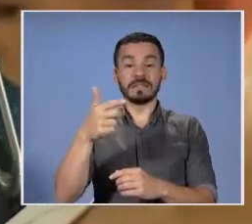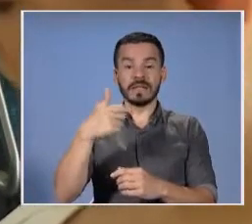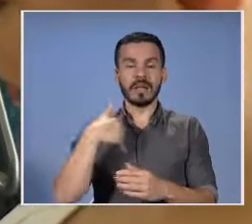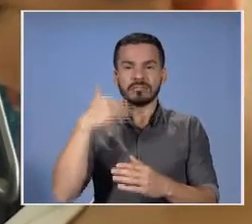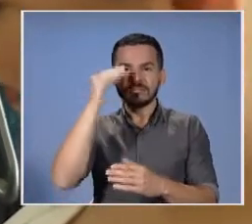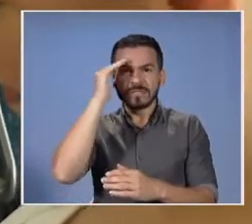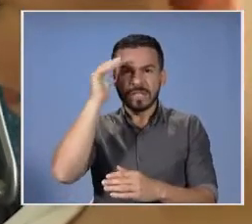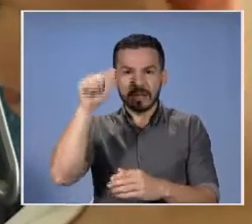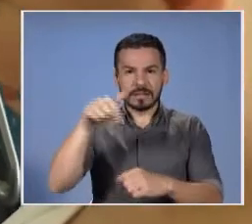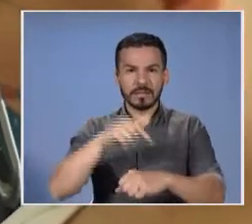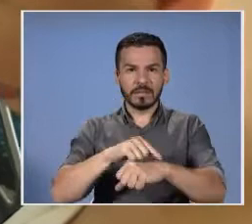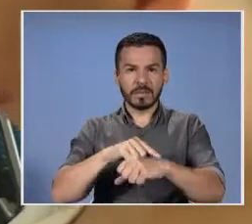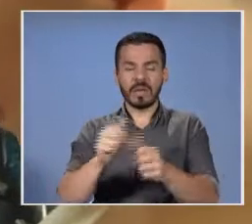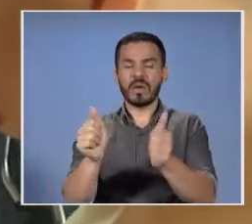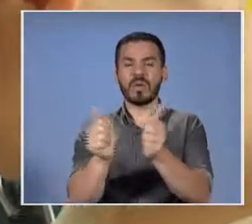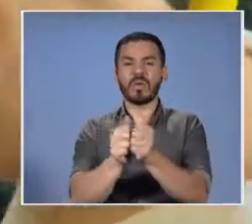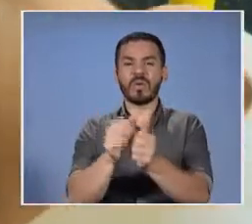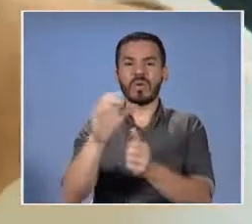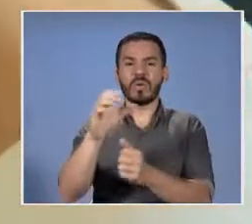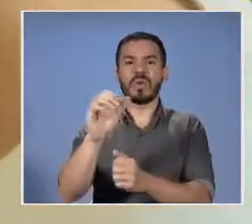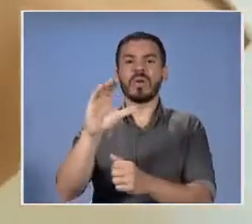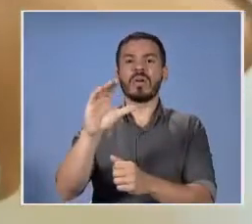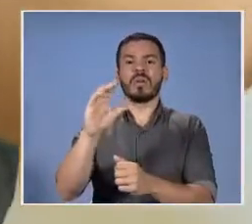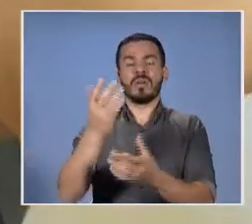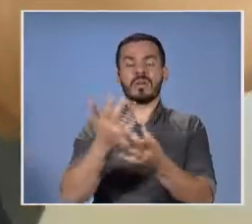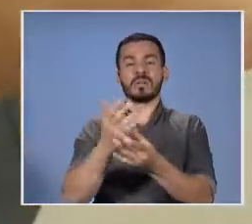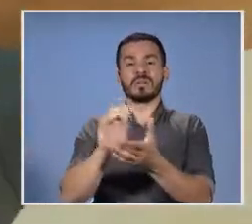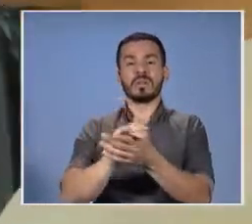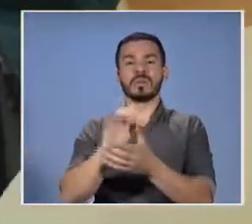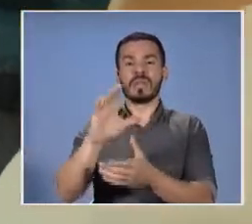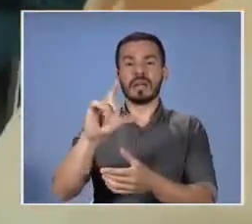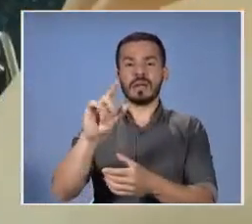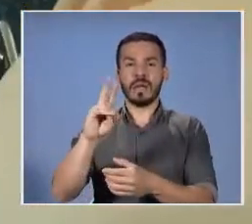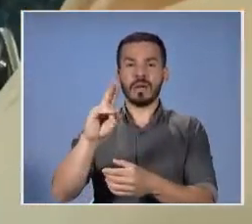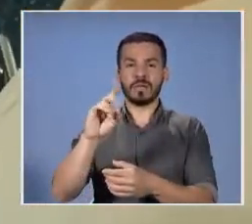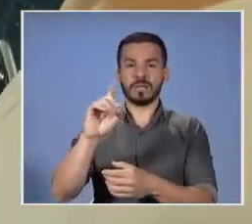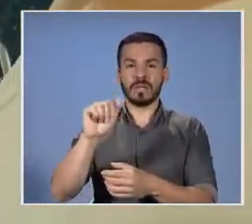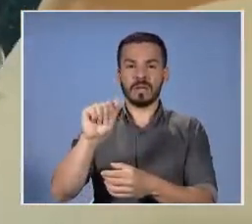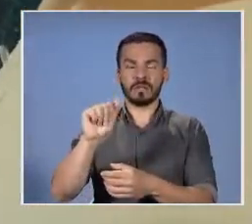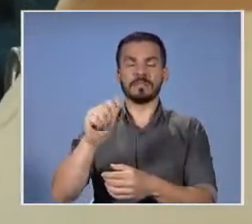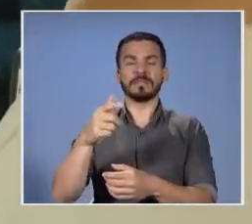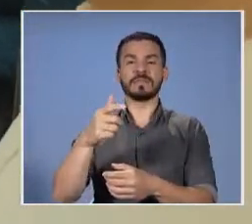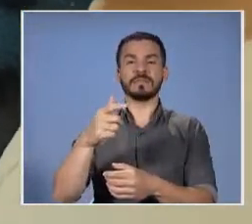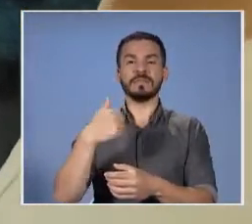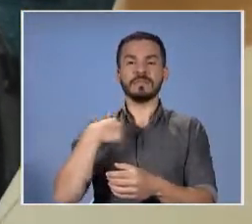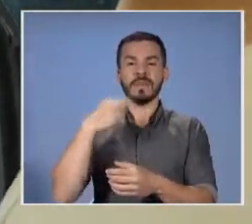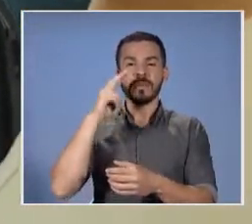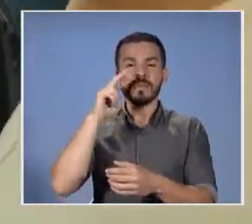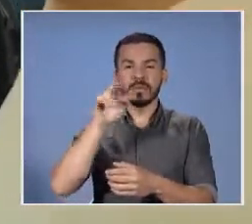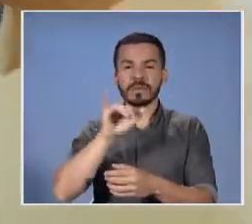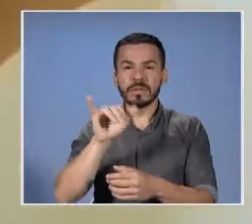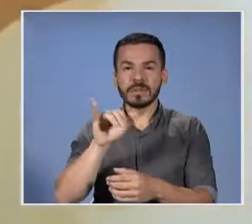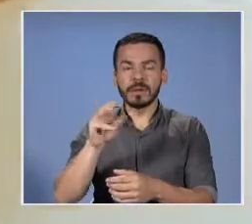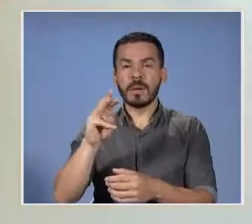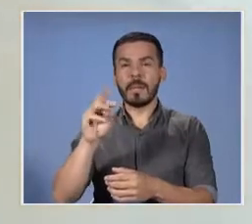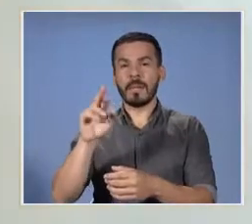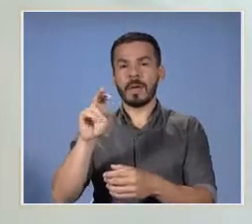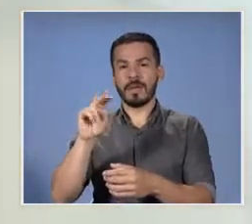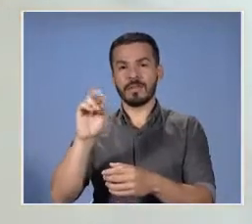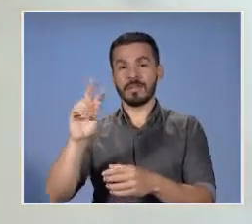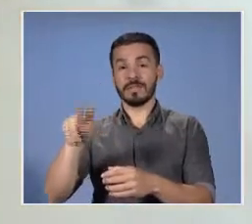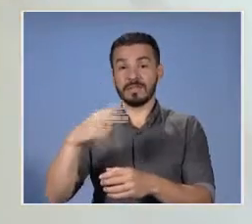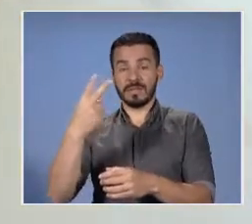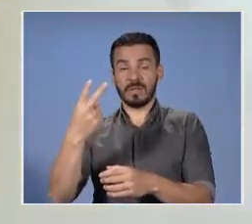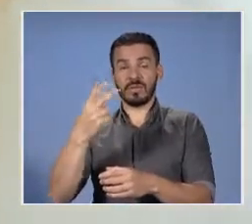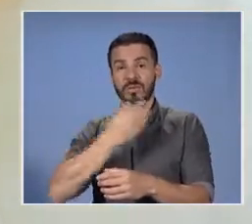este momento. Igual le acompaña a Claudia Dobles, Primera Dama de la República. Ahí vimos en la toma también a don Marvin Rodríguez, segundo